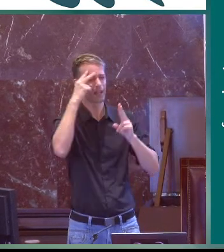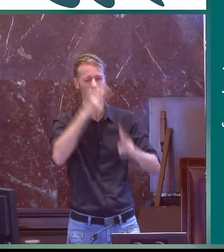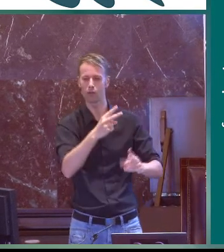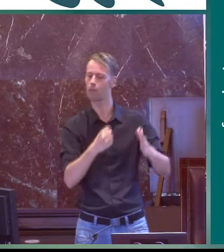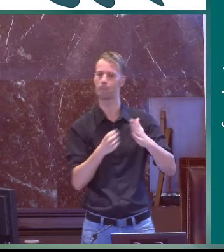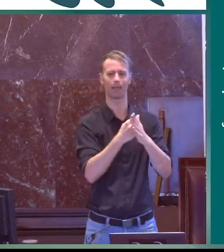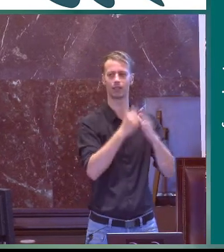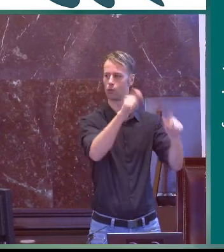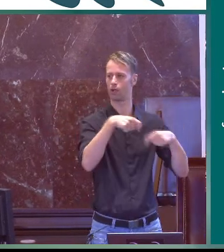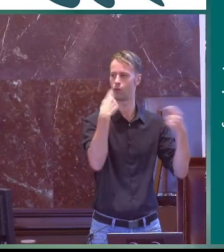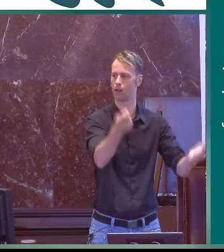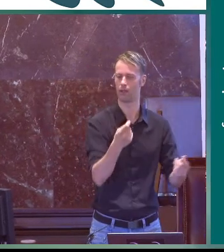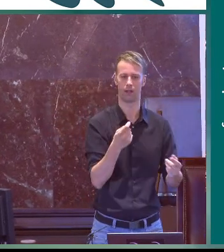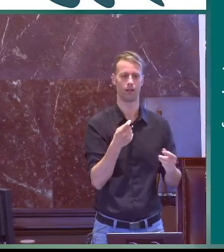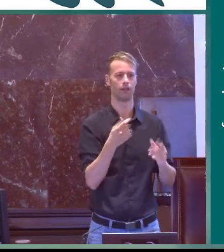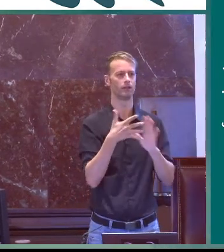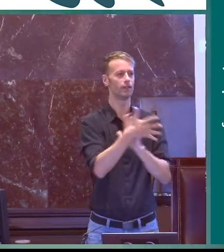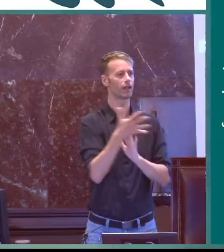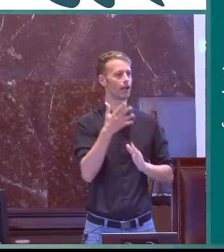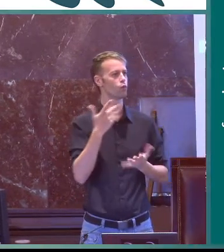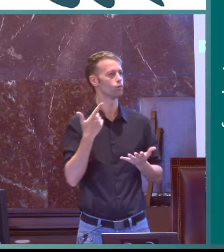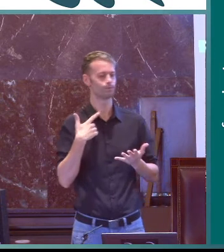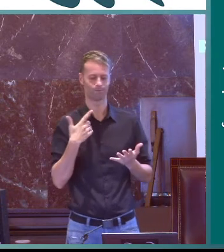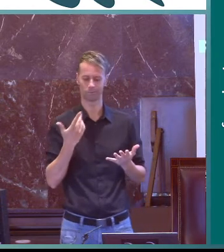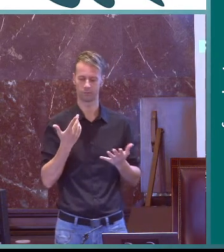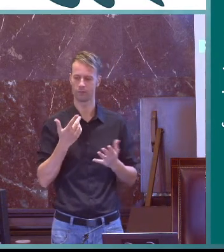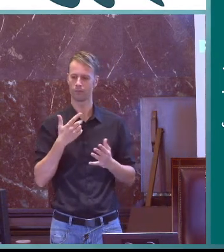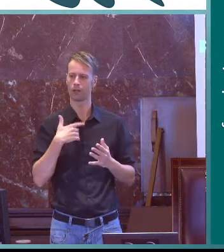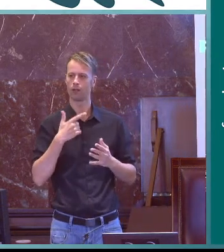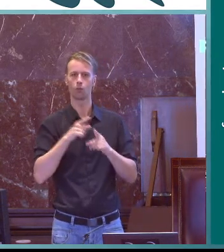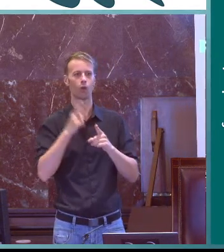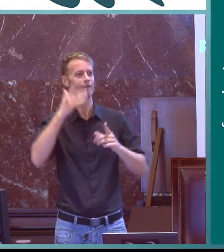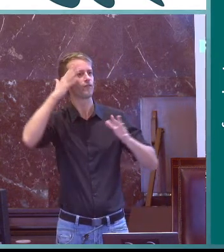es una forma de pensar es un respeto total y absoluto a la naturaleza